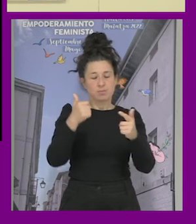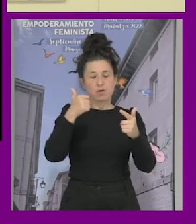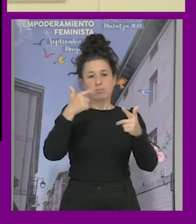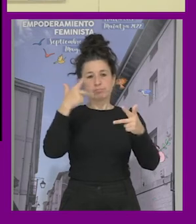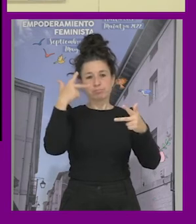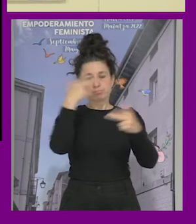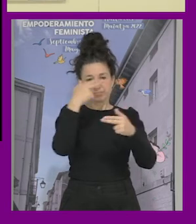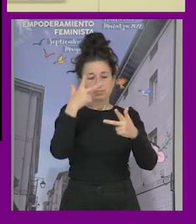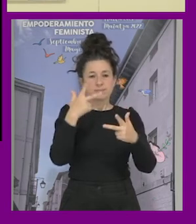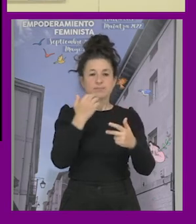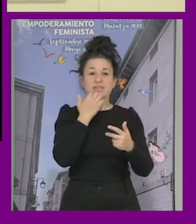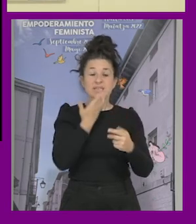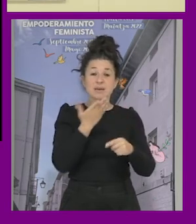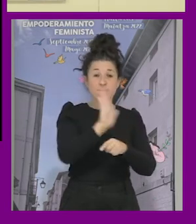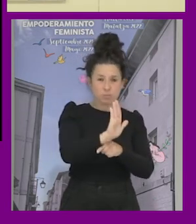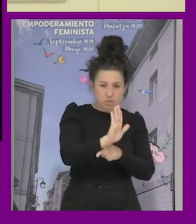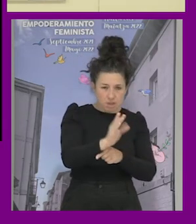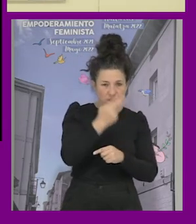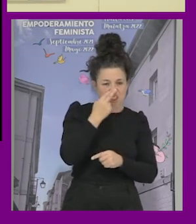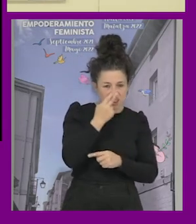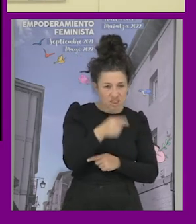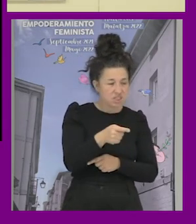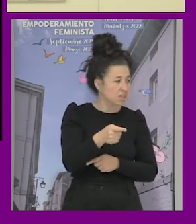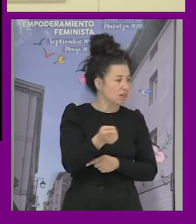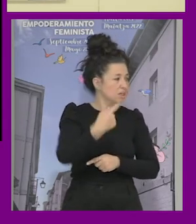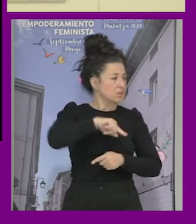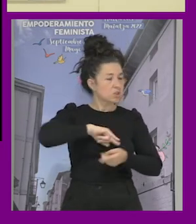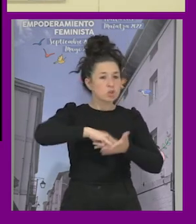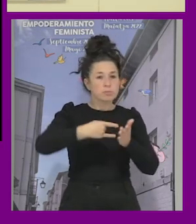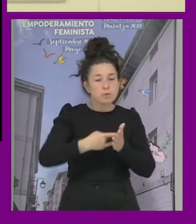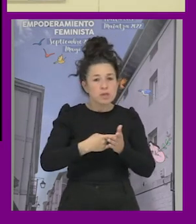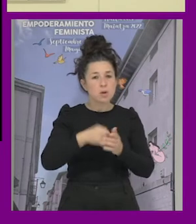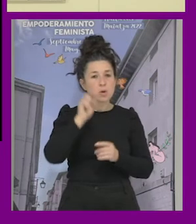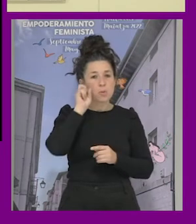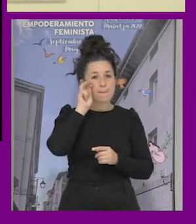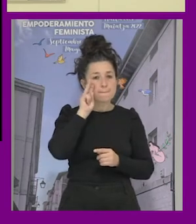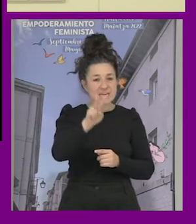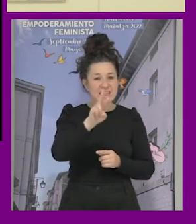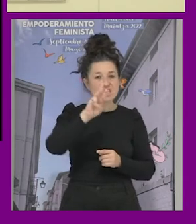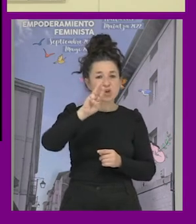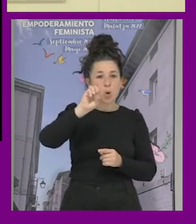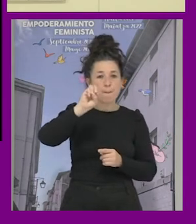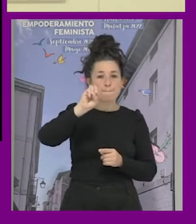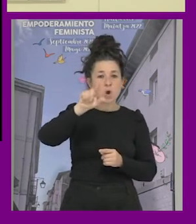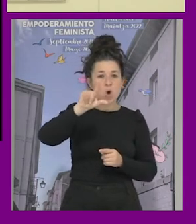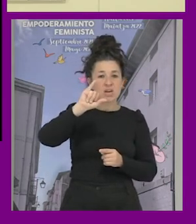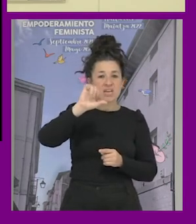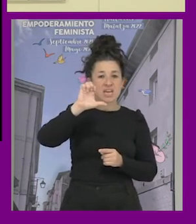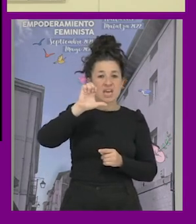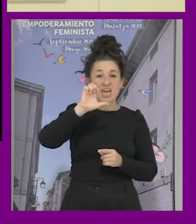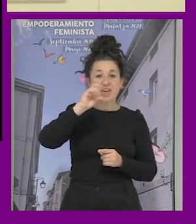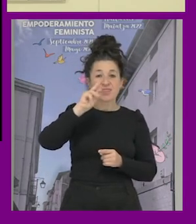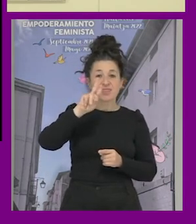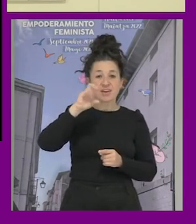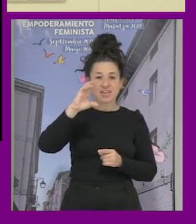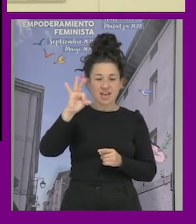bueno si os interesara este planteamiento hicimos este proyecto miradas poliédricas que hay una guía que publicamos que